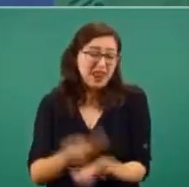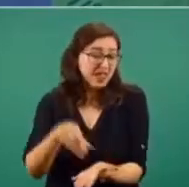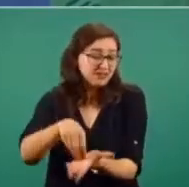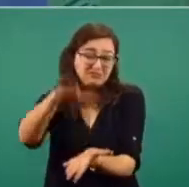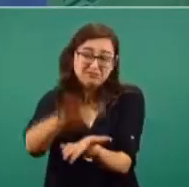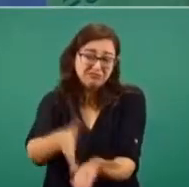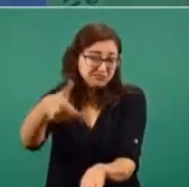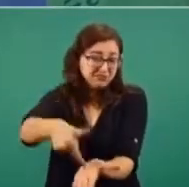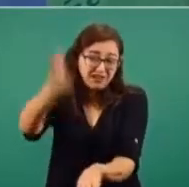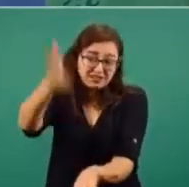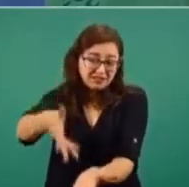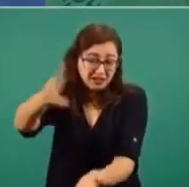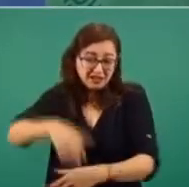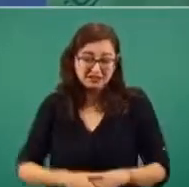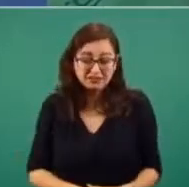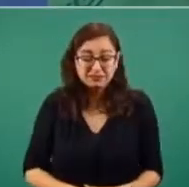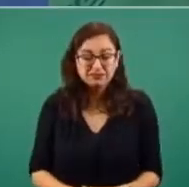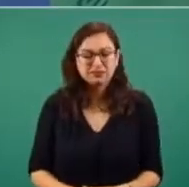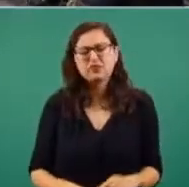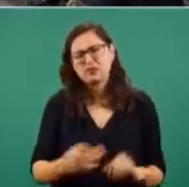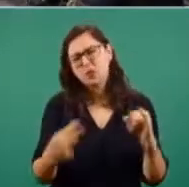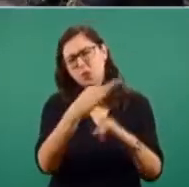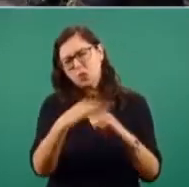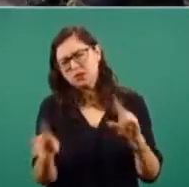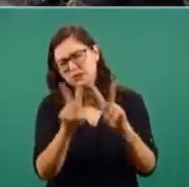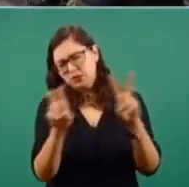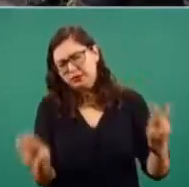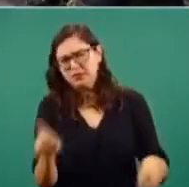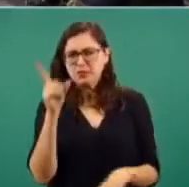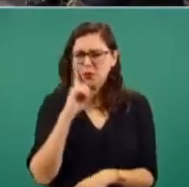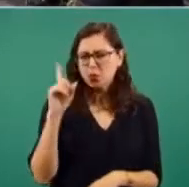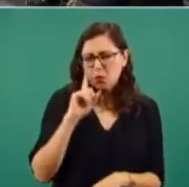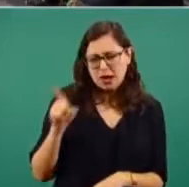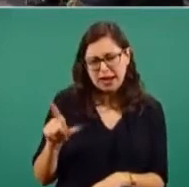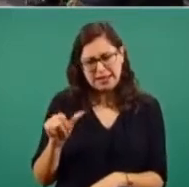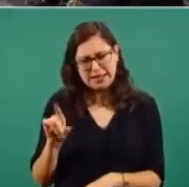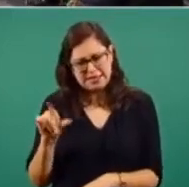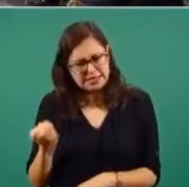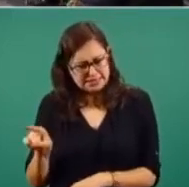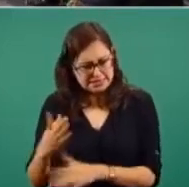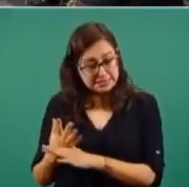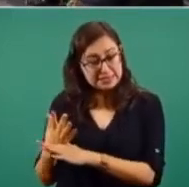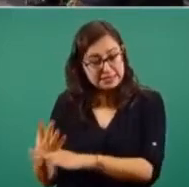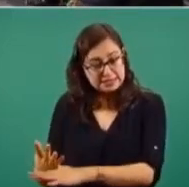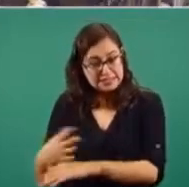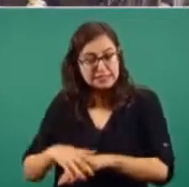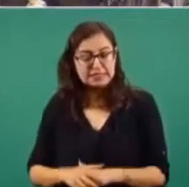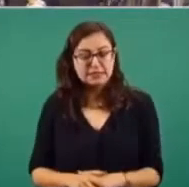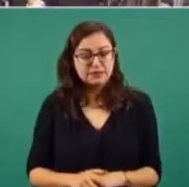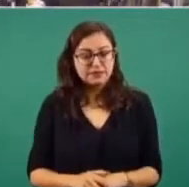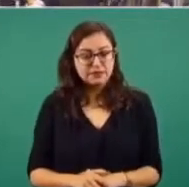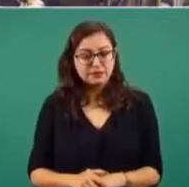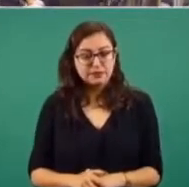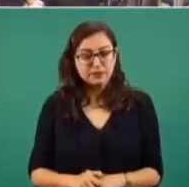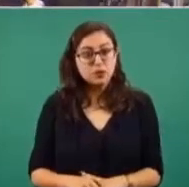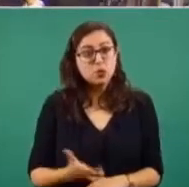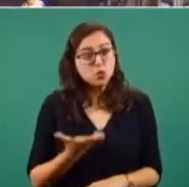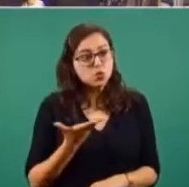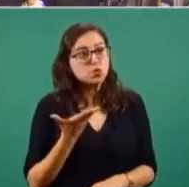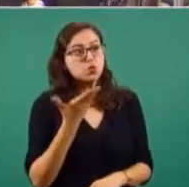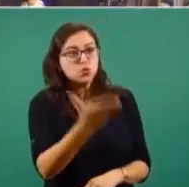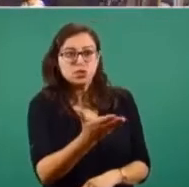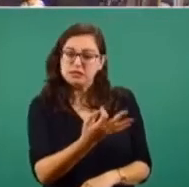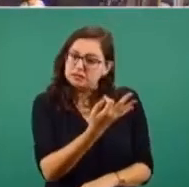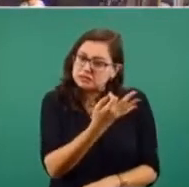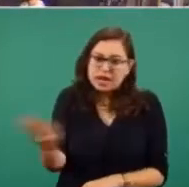en este último tema que tiene que ver con lo de Lidia Cacho. Ayer ella mencionaba que precisamente lo que ella considera es que usted la traicionó como a